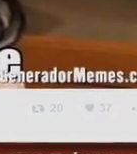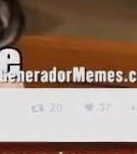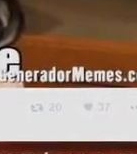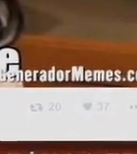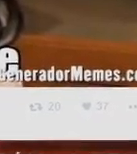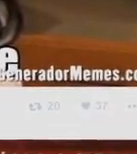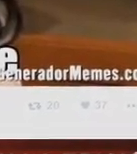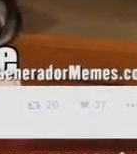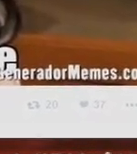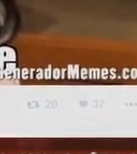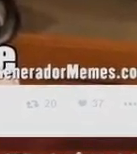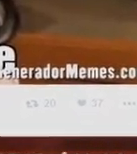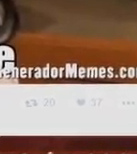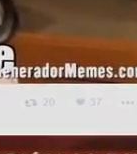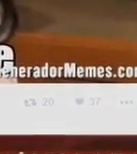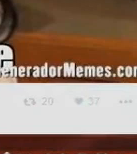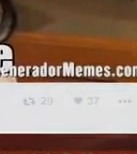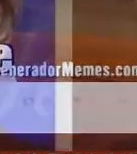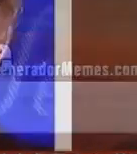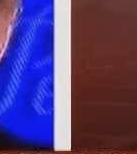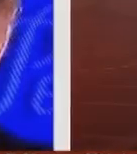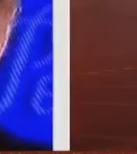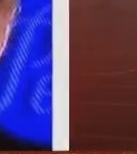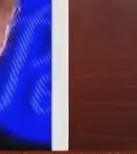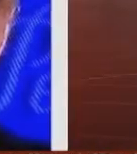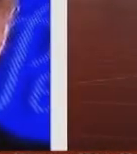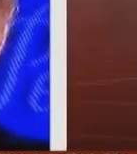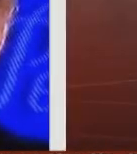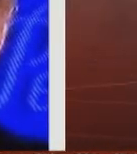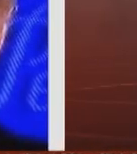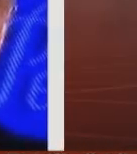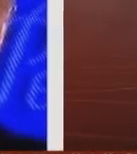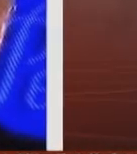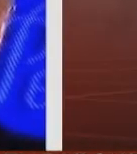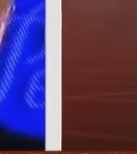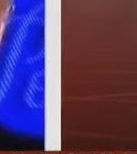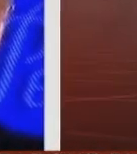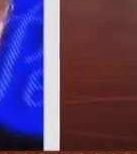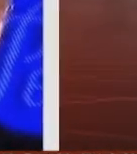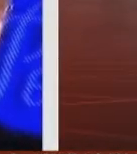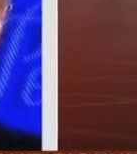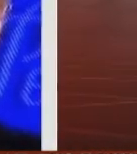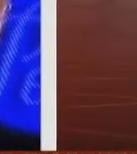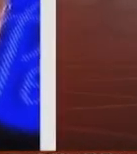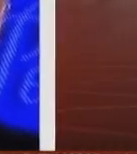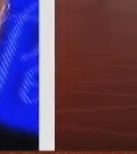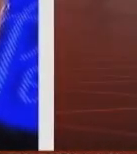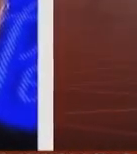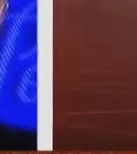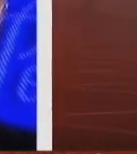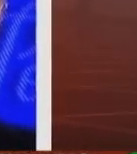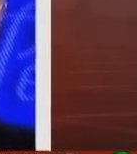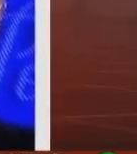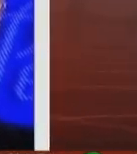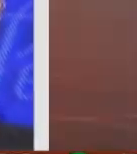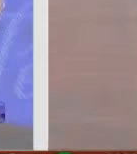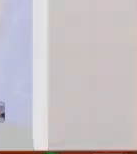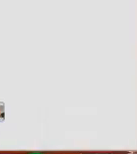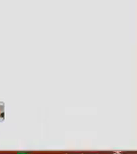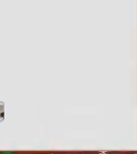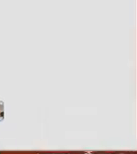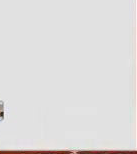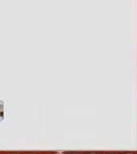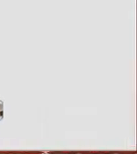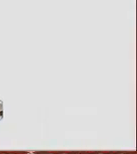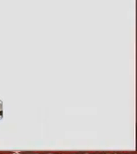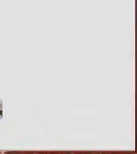canal oficial de YouTube con 12 mil 404 más bien con 12 millones 404 mil